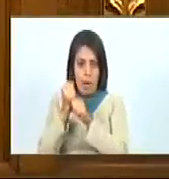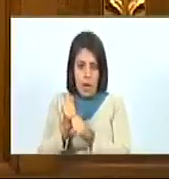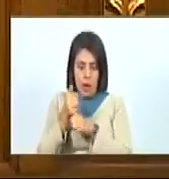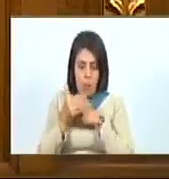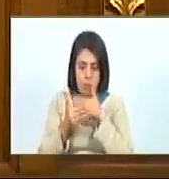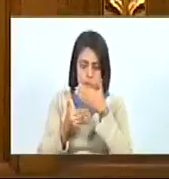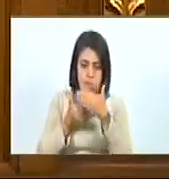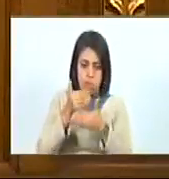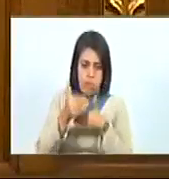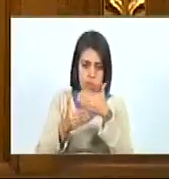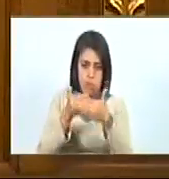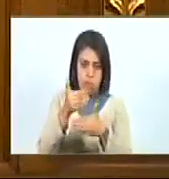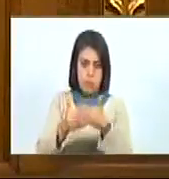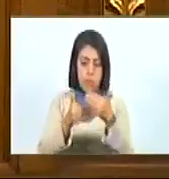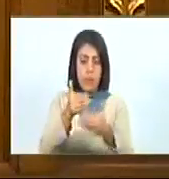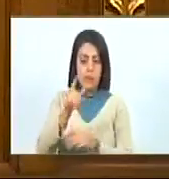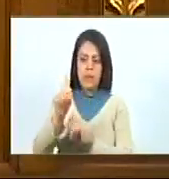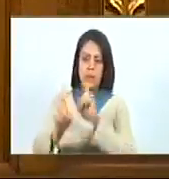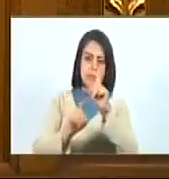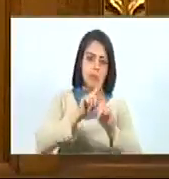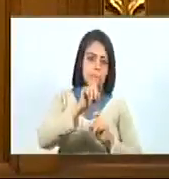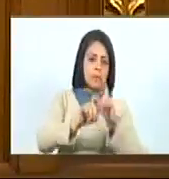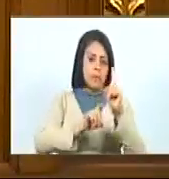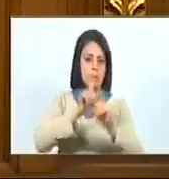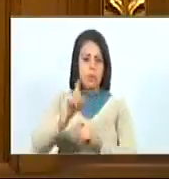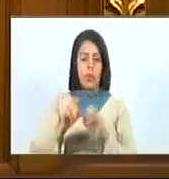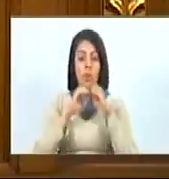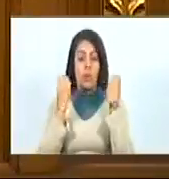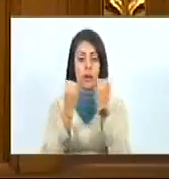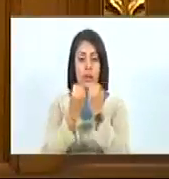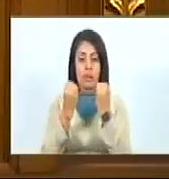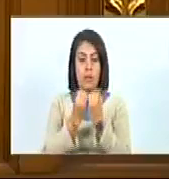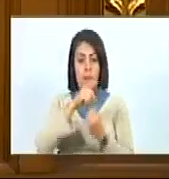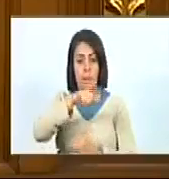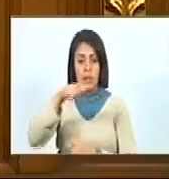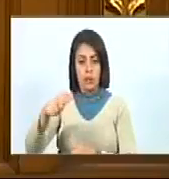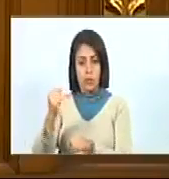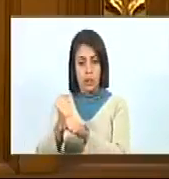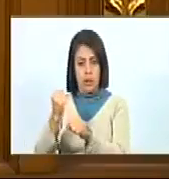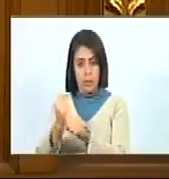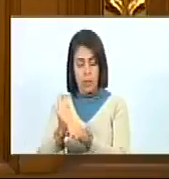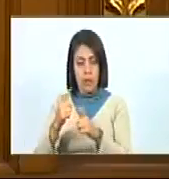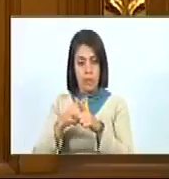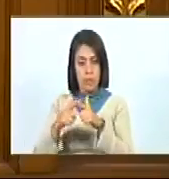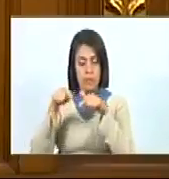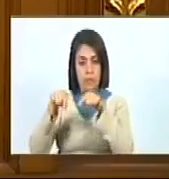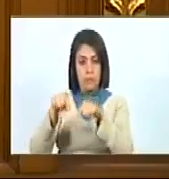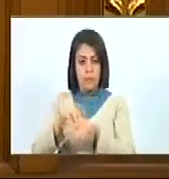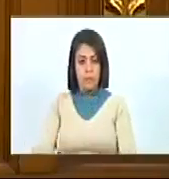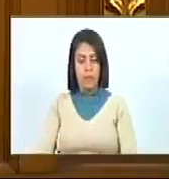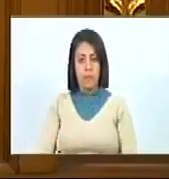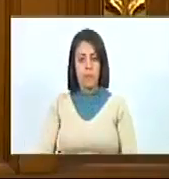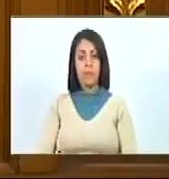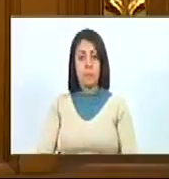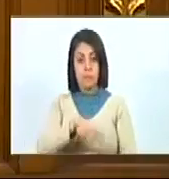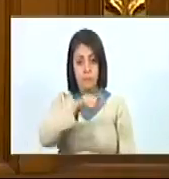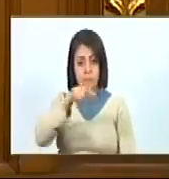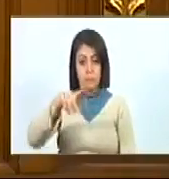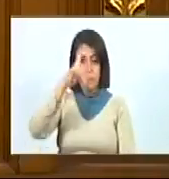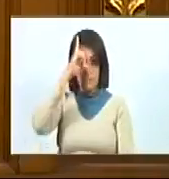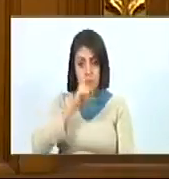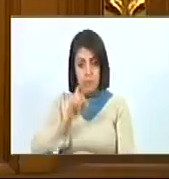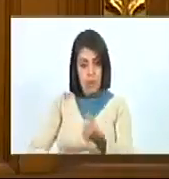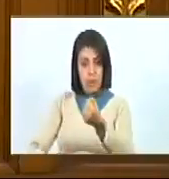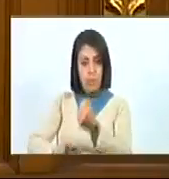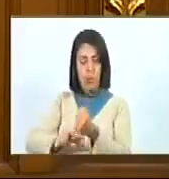ha sido adecuadamente consultada con las organizaciones de las personas que trabajan por y para las personas con